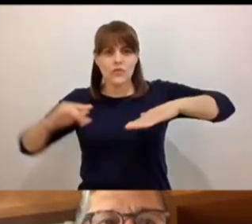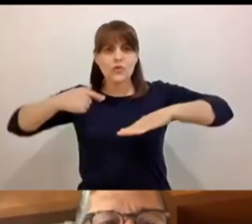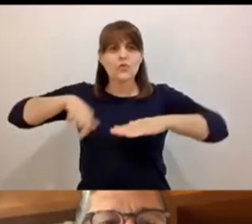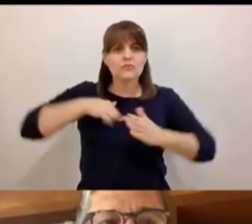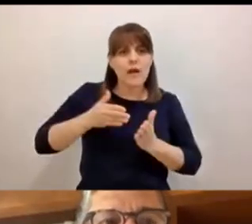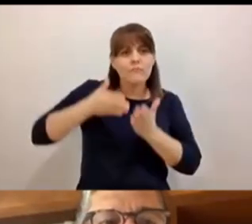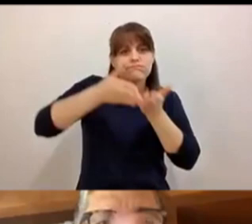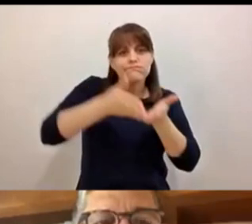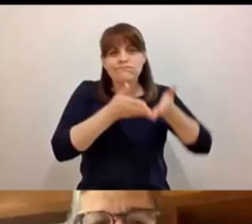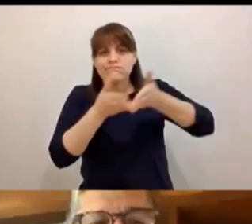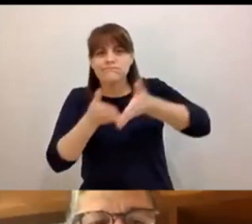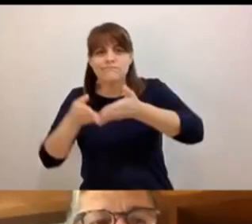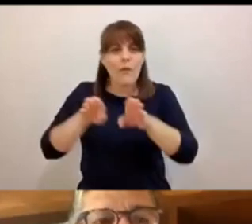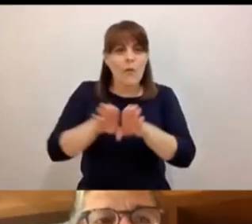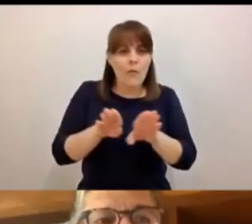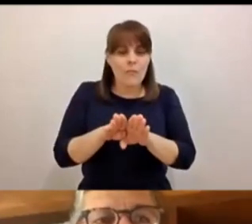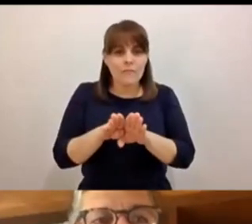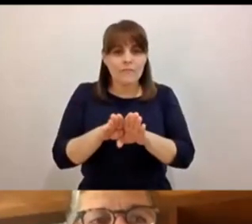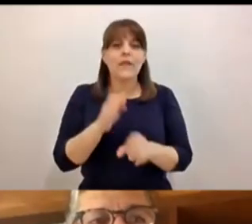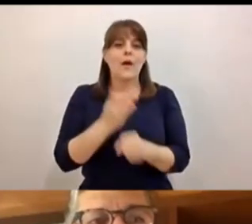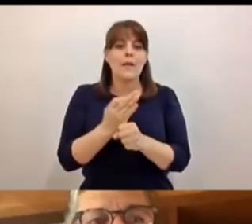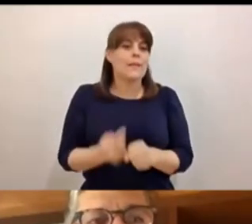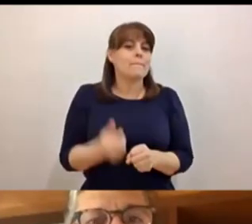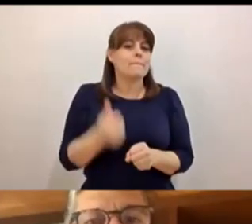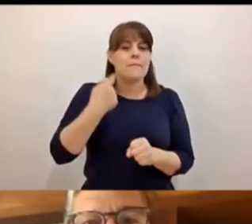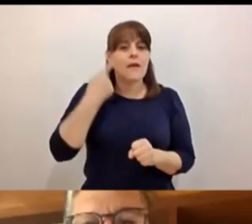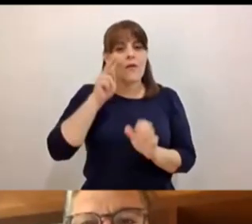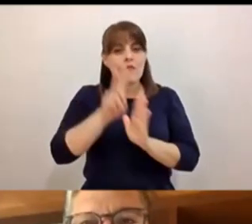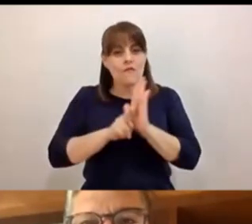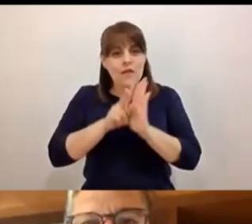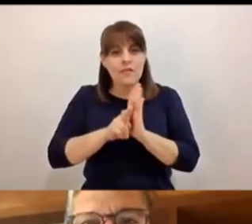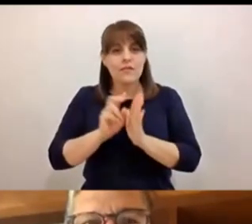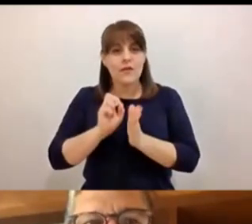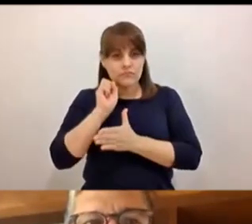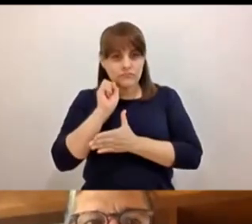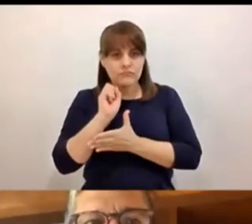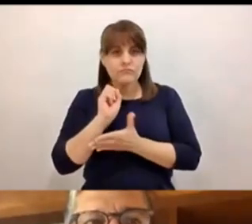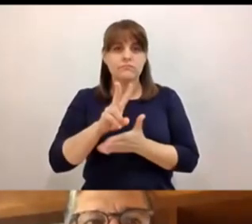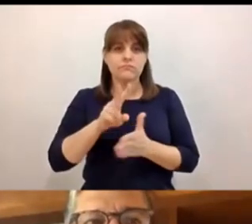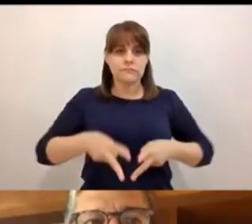con un pequeño reportaje para lo que me están diciendo antes de que saludemos a todos.